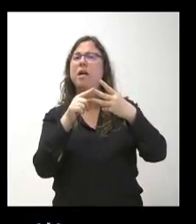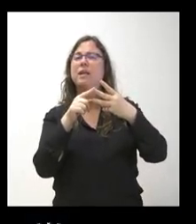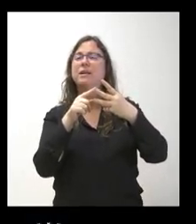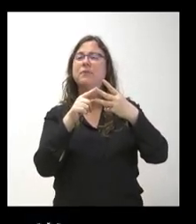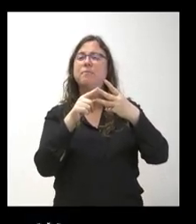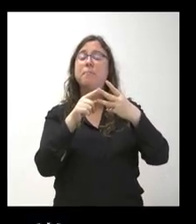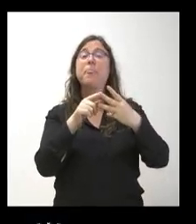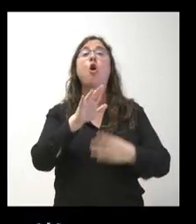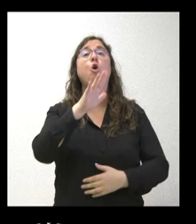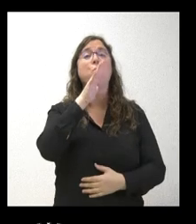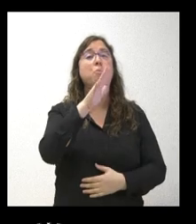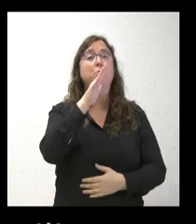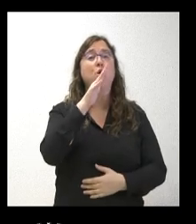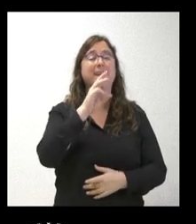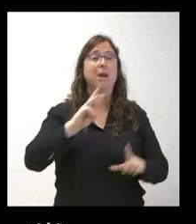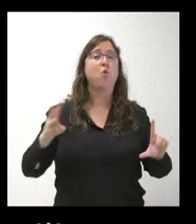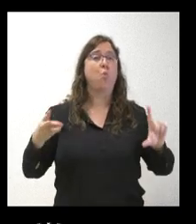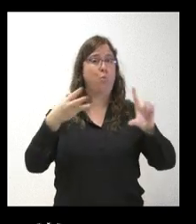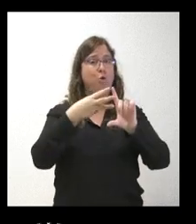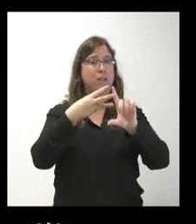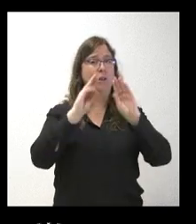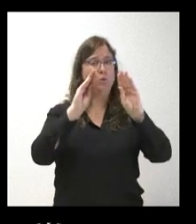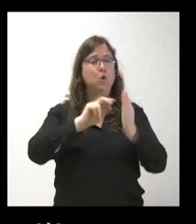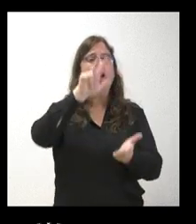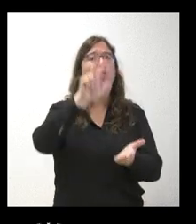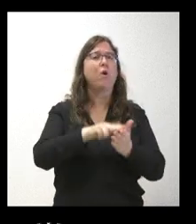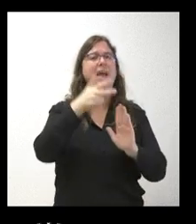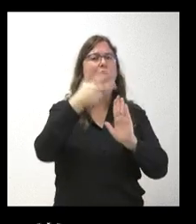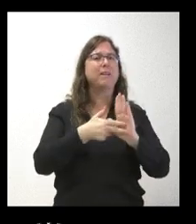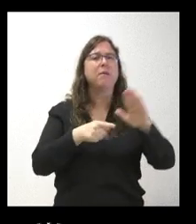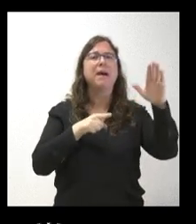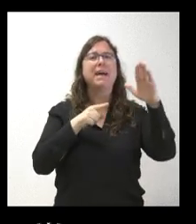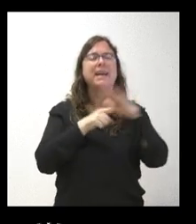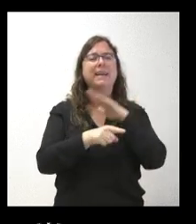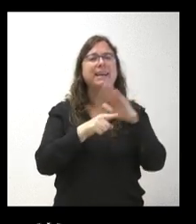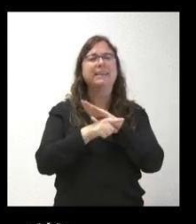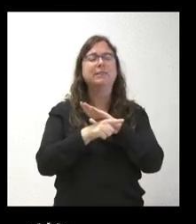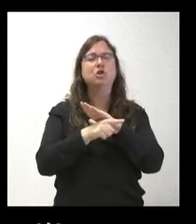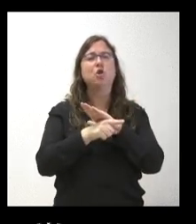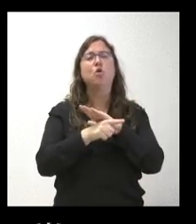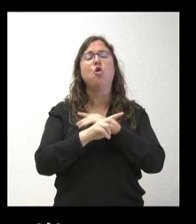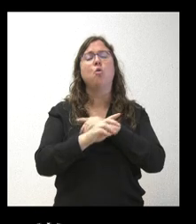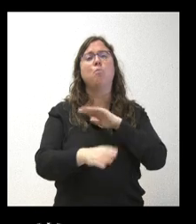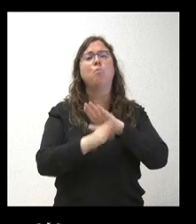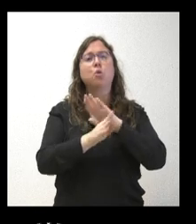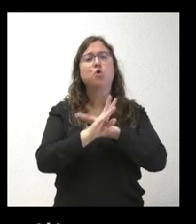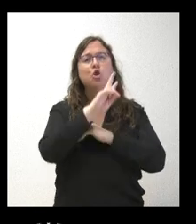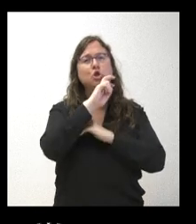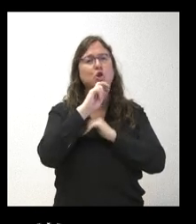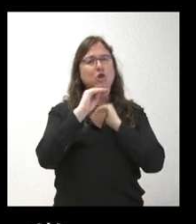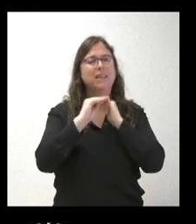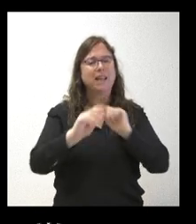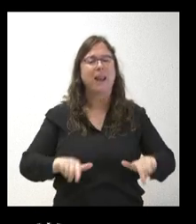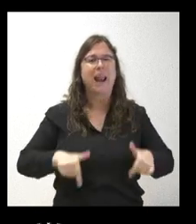Sí, que por qué no está en el portal de huella normativa el trámite del decreto sobre producción y gestión sostenible de residuos de la